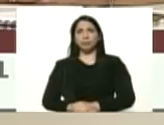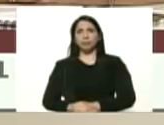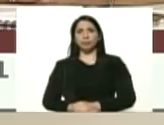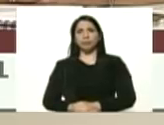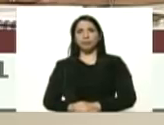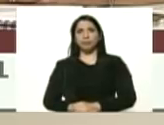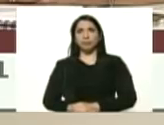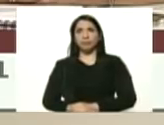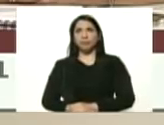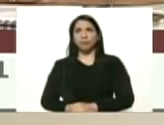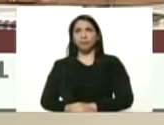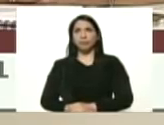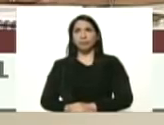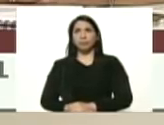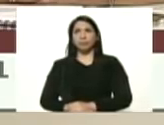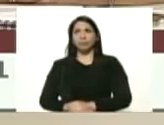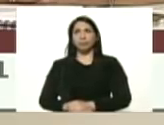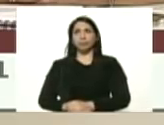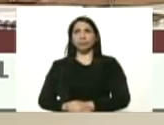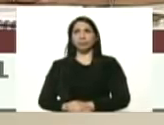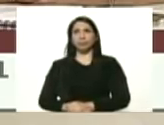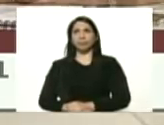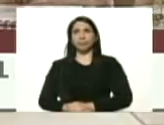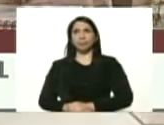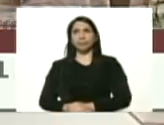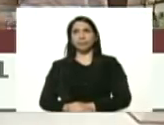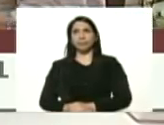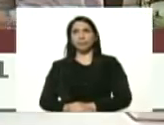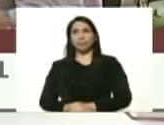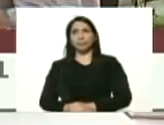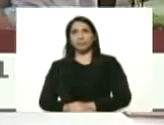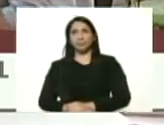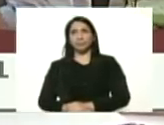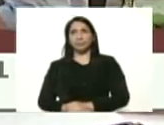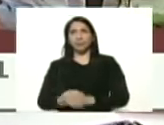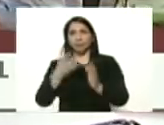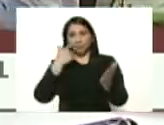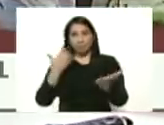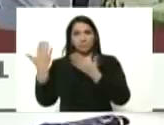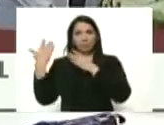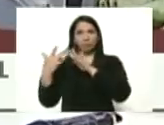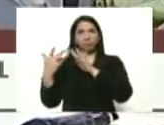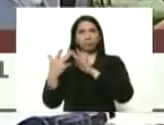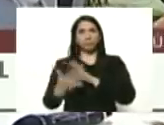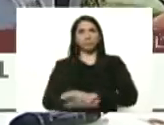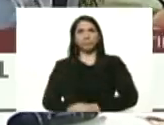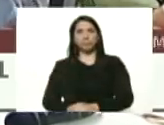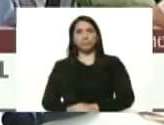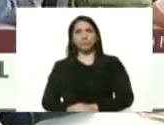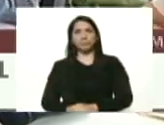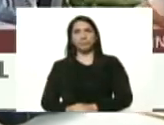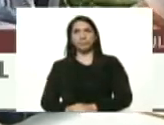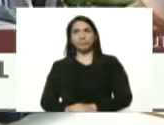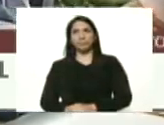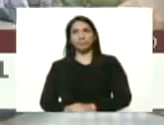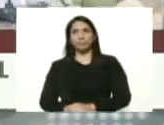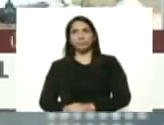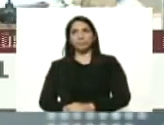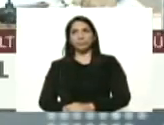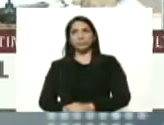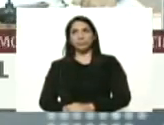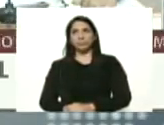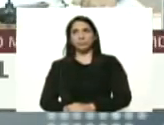bueno mitos alérgicas le paso la palabra presidente bueno mitos alérgicas